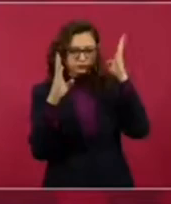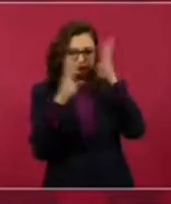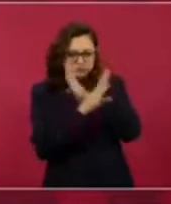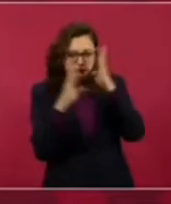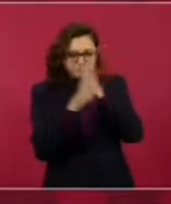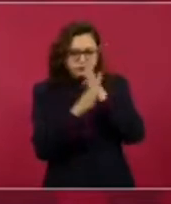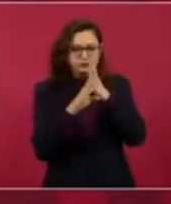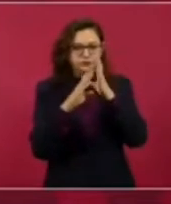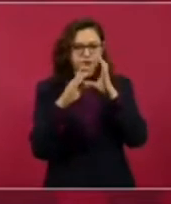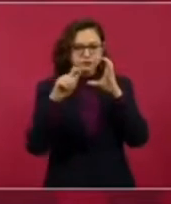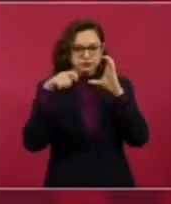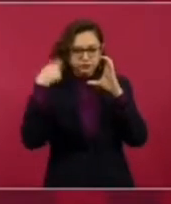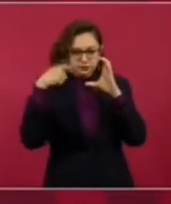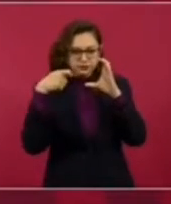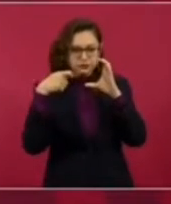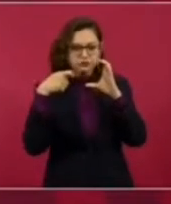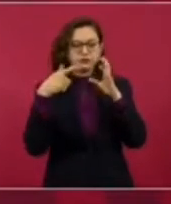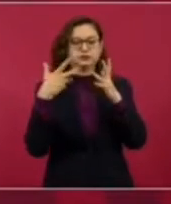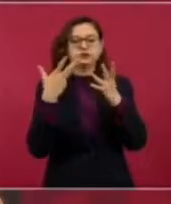dirigentes? Entonces,